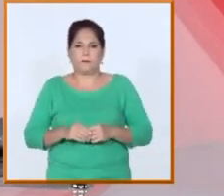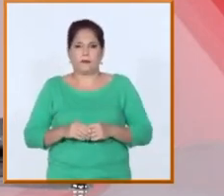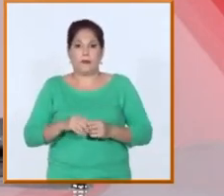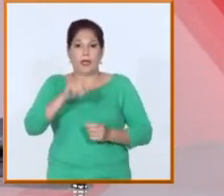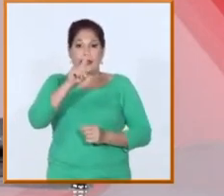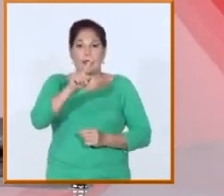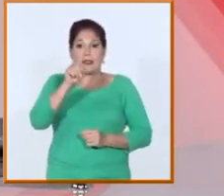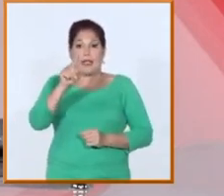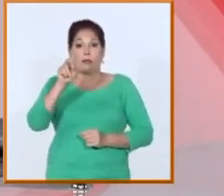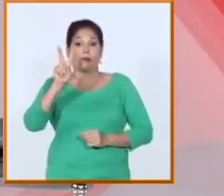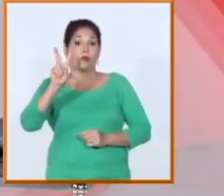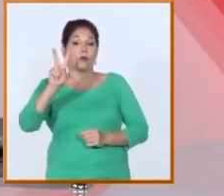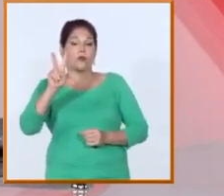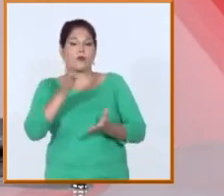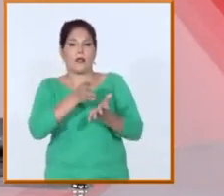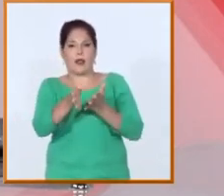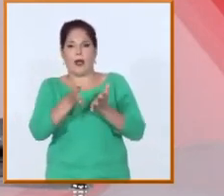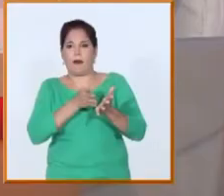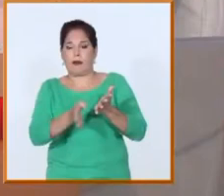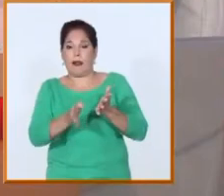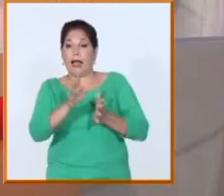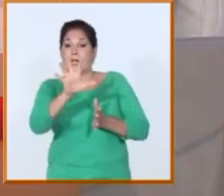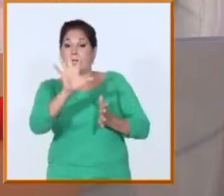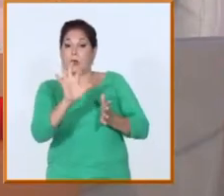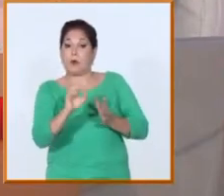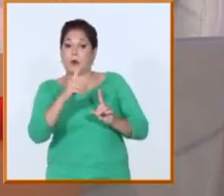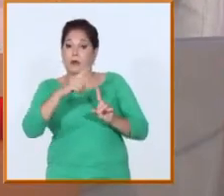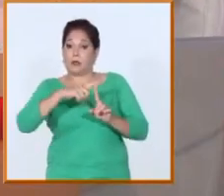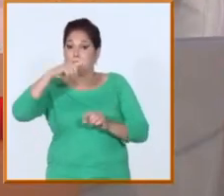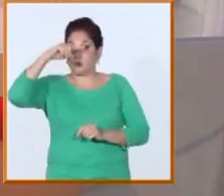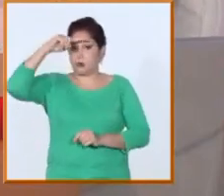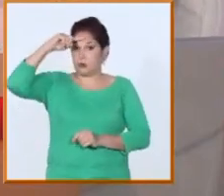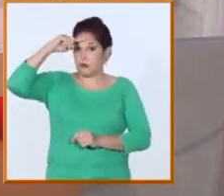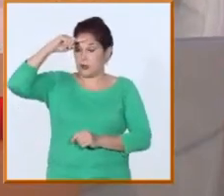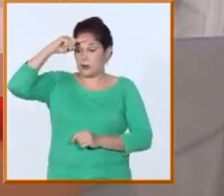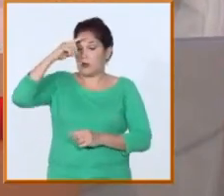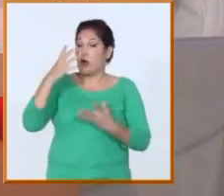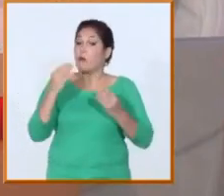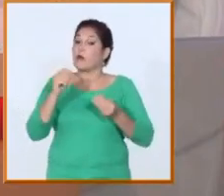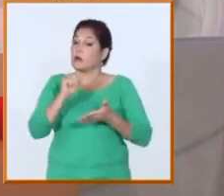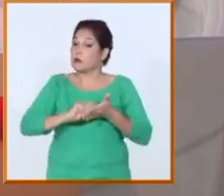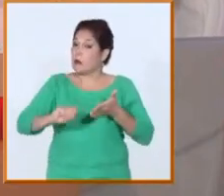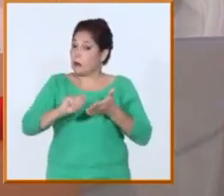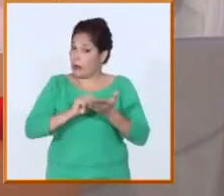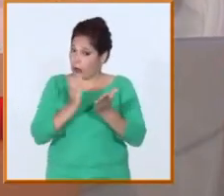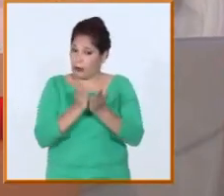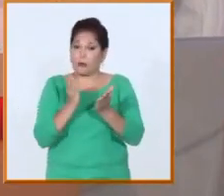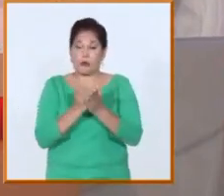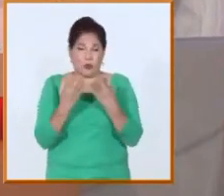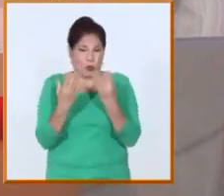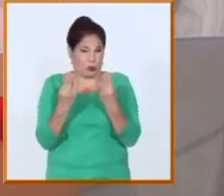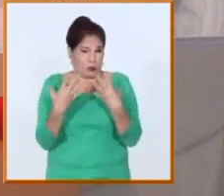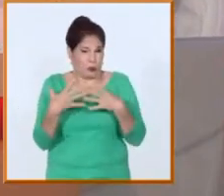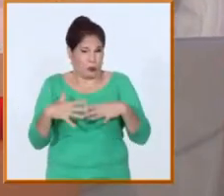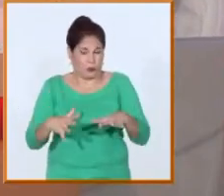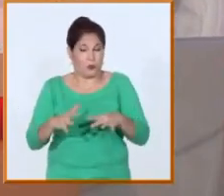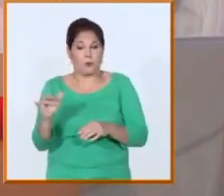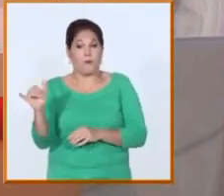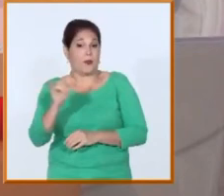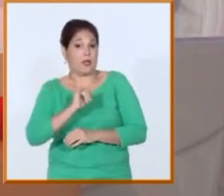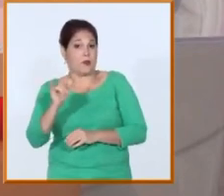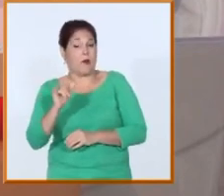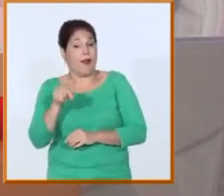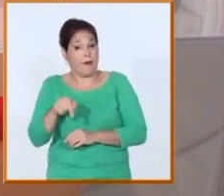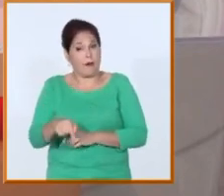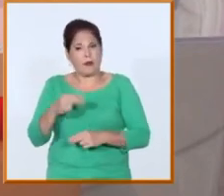carreras, más de 50 técnicos superiores, ya eso son una cantidad de planes de estudio tremendo, cuando además eso